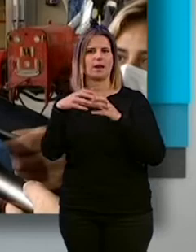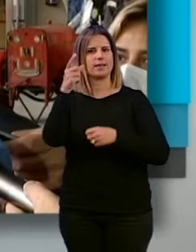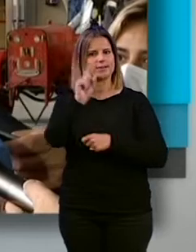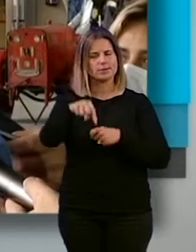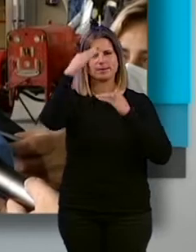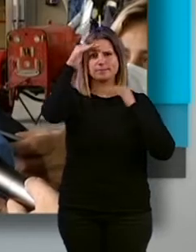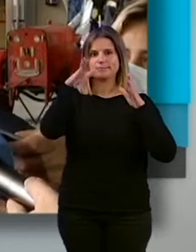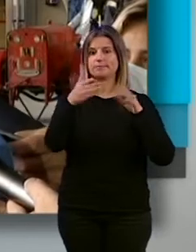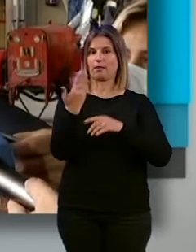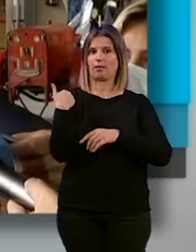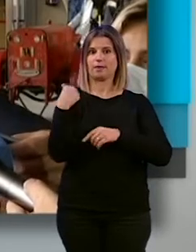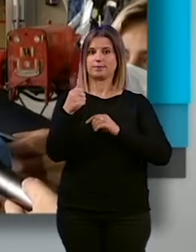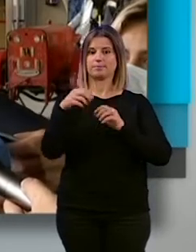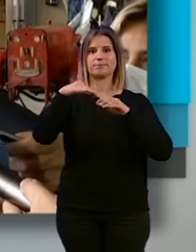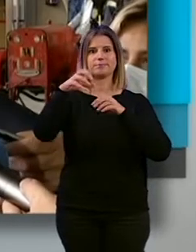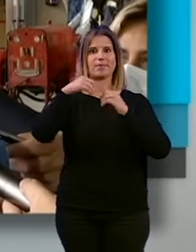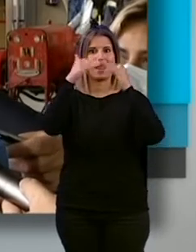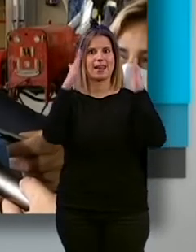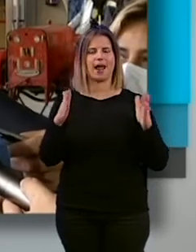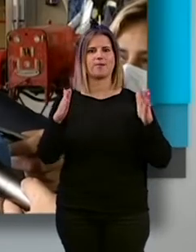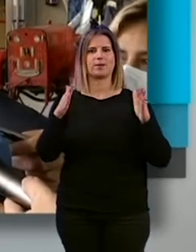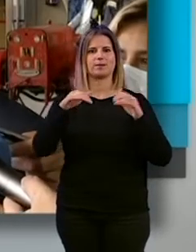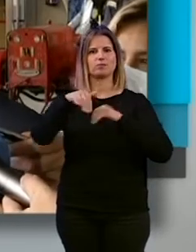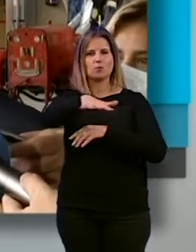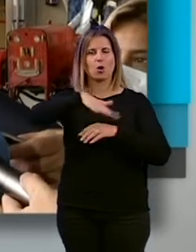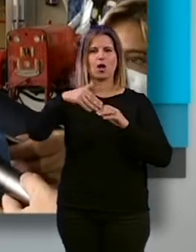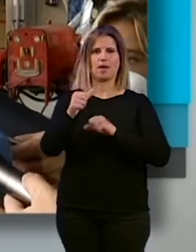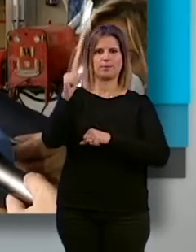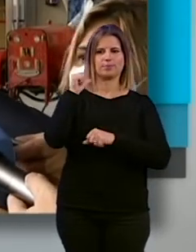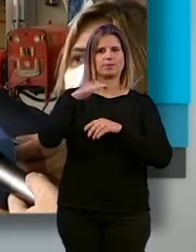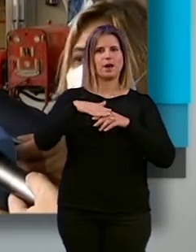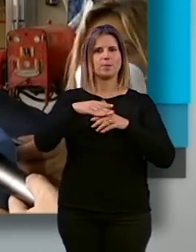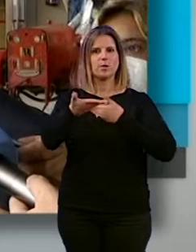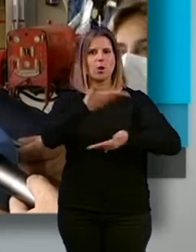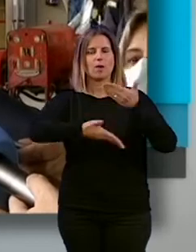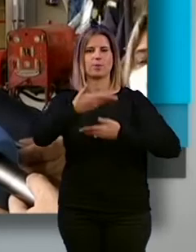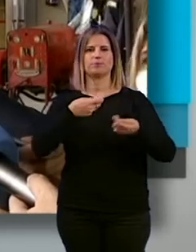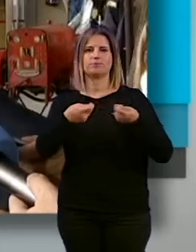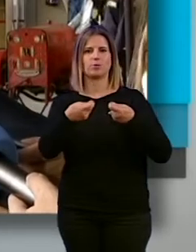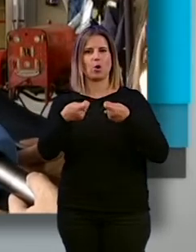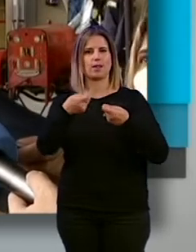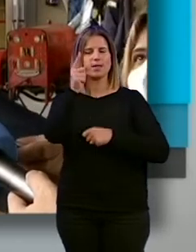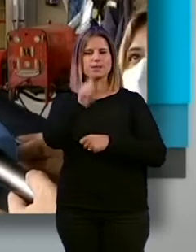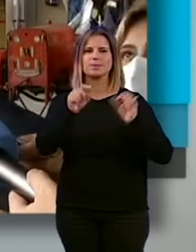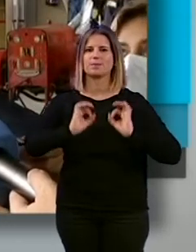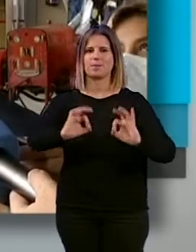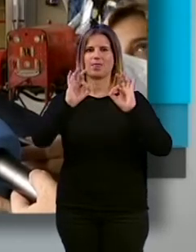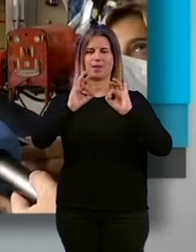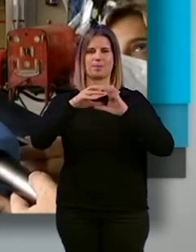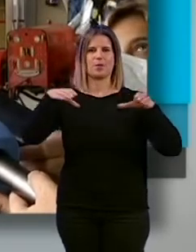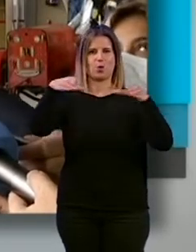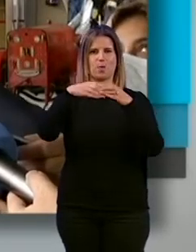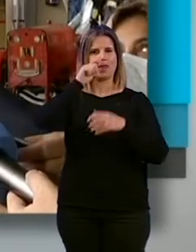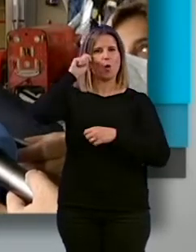también justo aquí detrás hemos puesto a disposición una nave para colaborar y coordinar especialmente con la comunidad